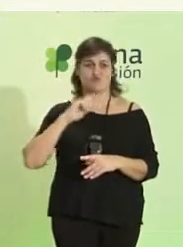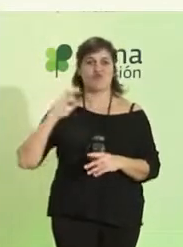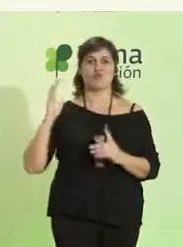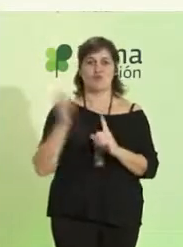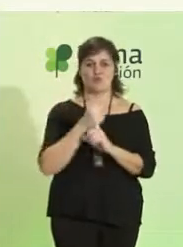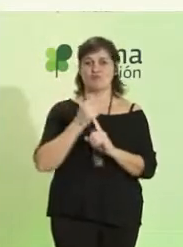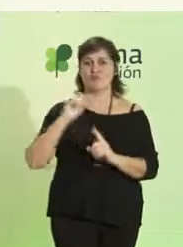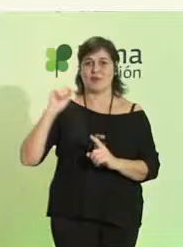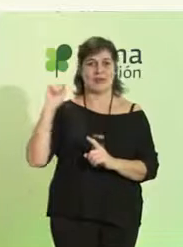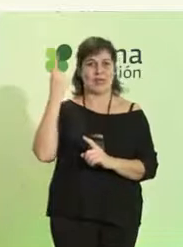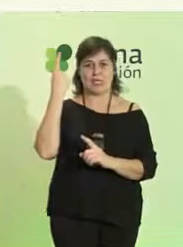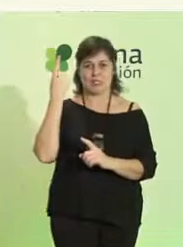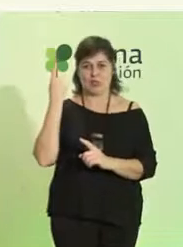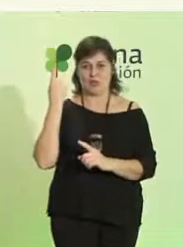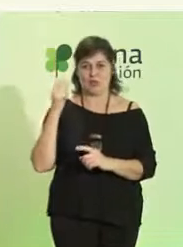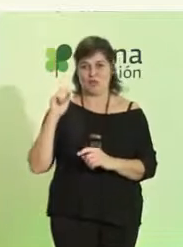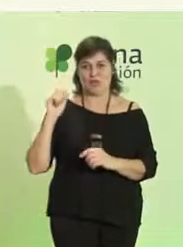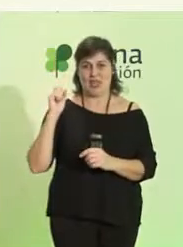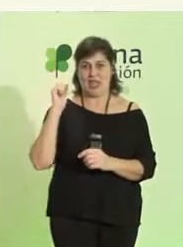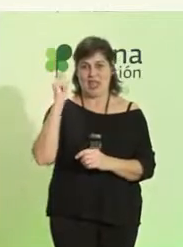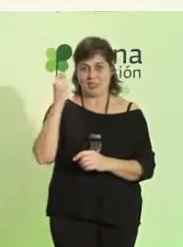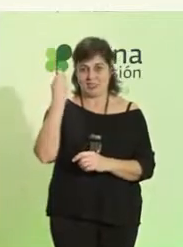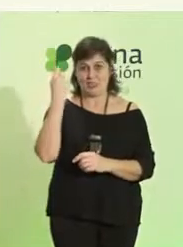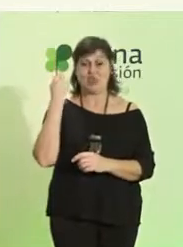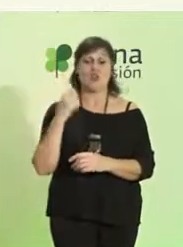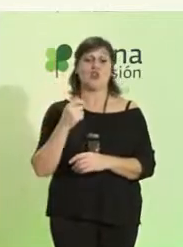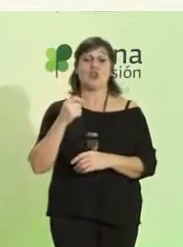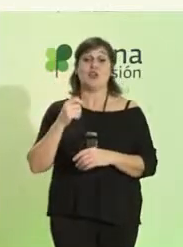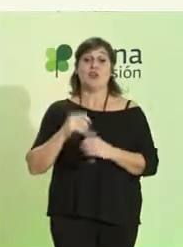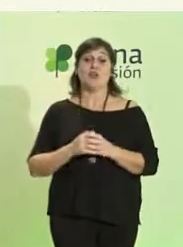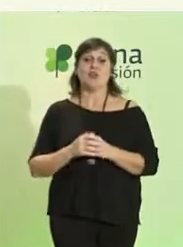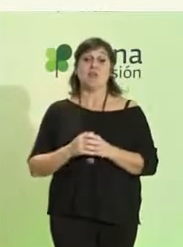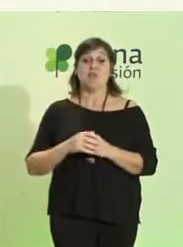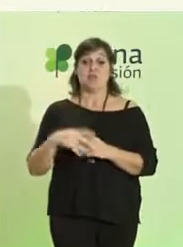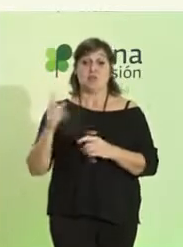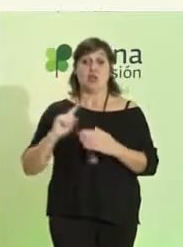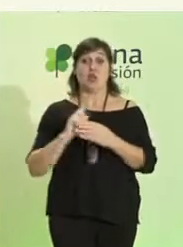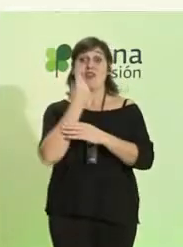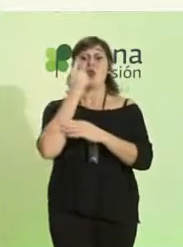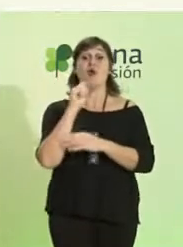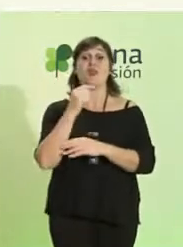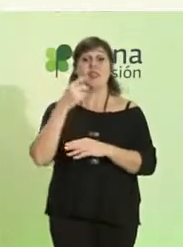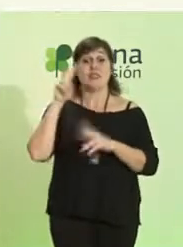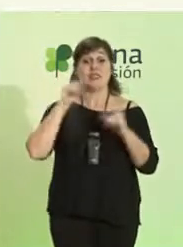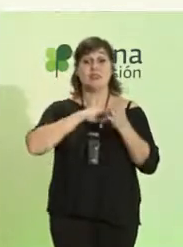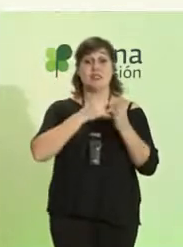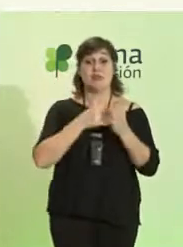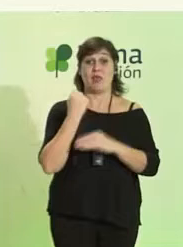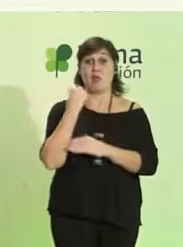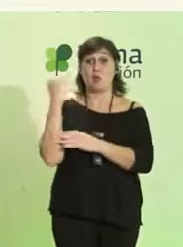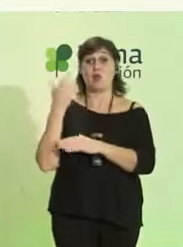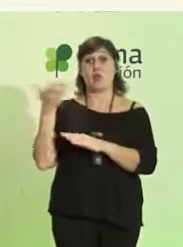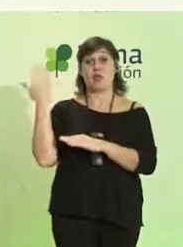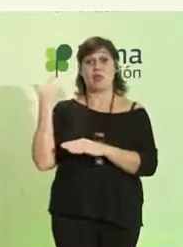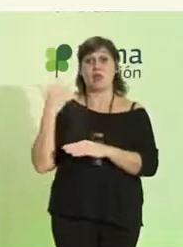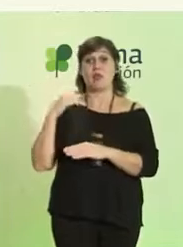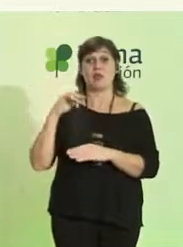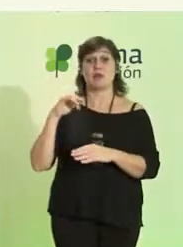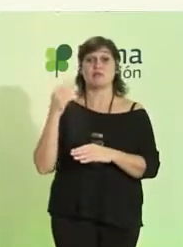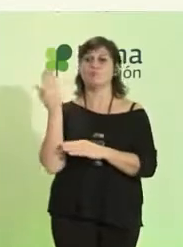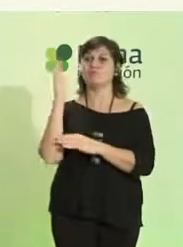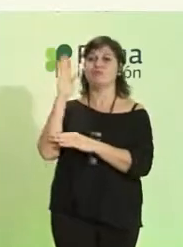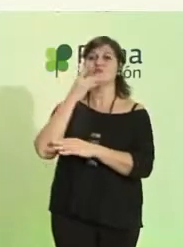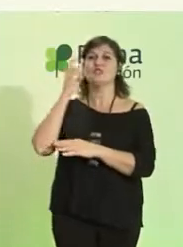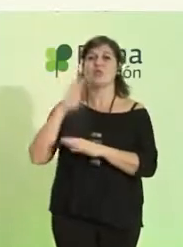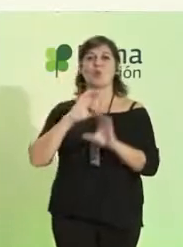expectativas que se habían planteado en un inicio. La innovación en el sistema de apoyos lo protagonizó ayer un grupo de